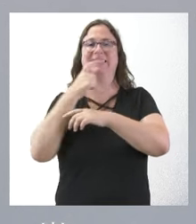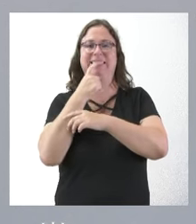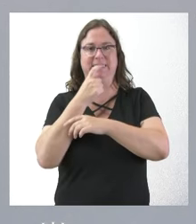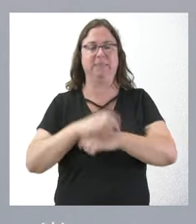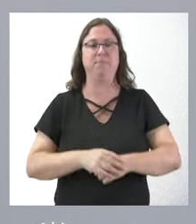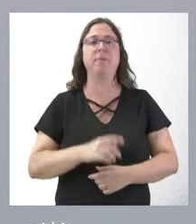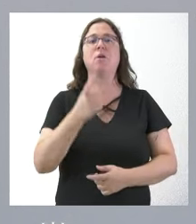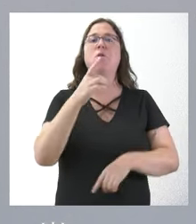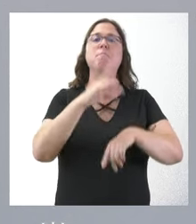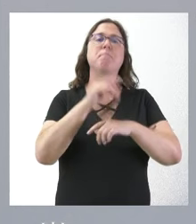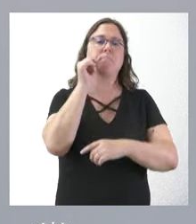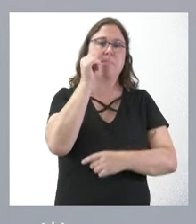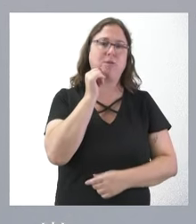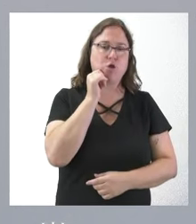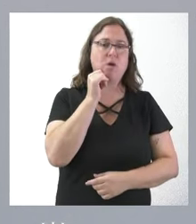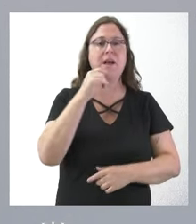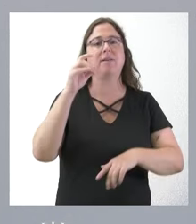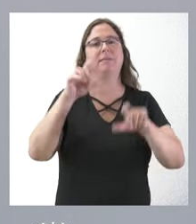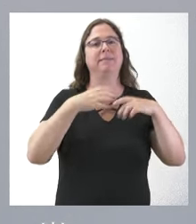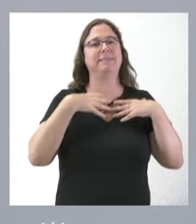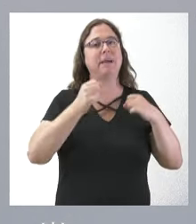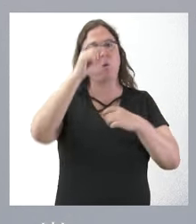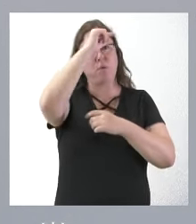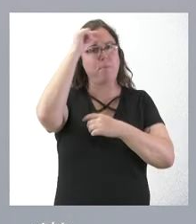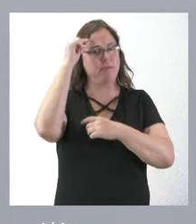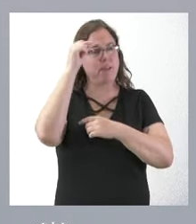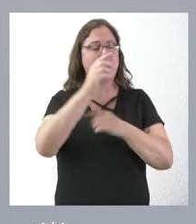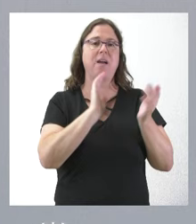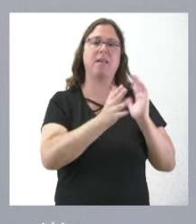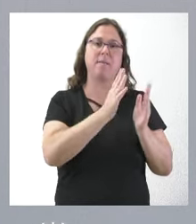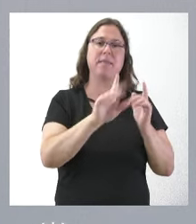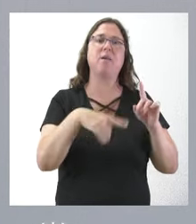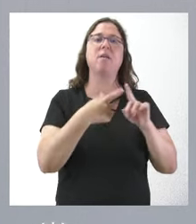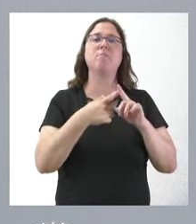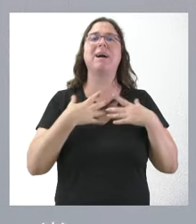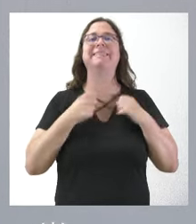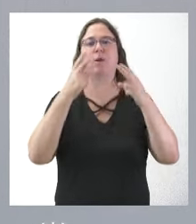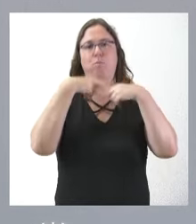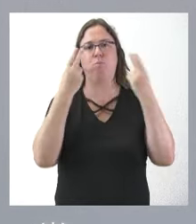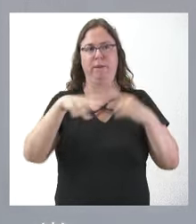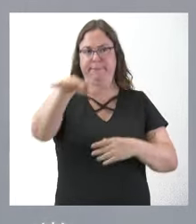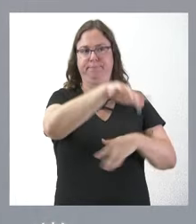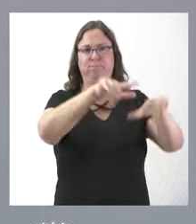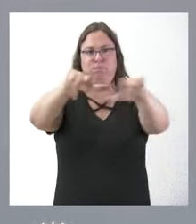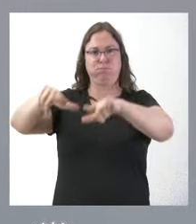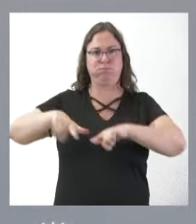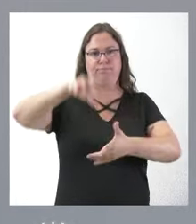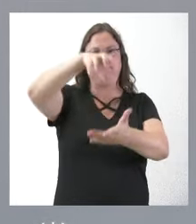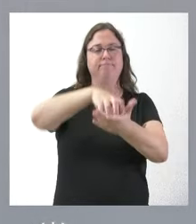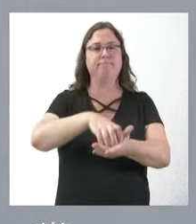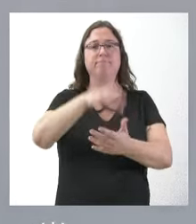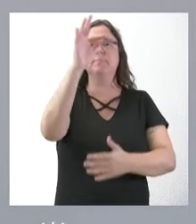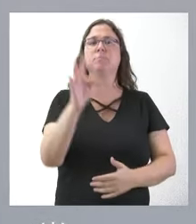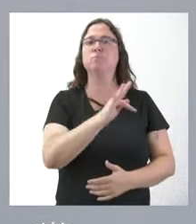consulta de matrona, unidad de salud mental, zona de rehabilitación y unidad de salud pública. En concreto, por lo que